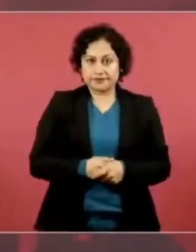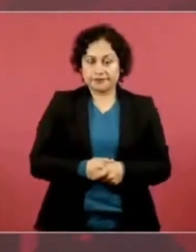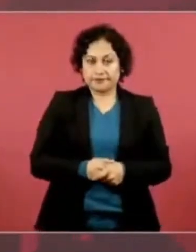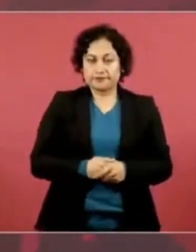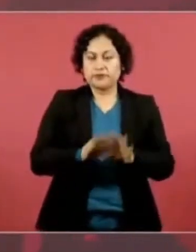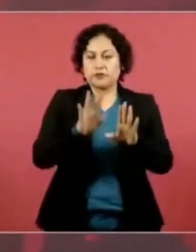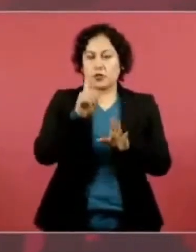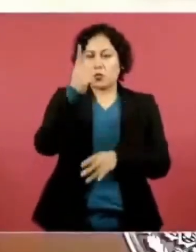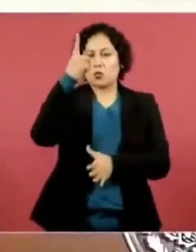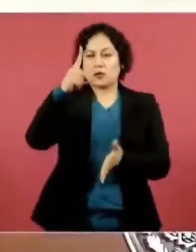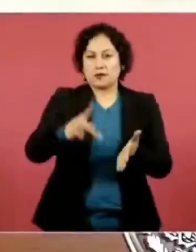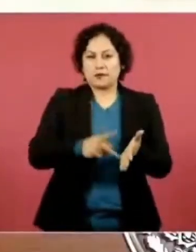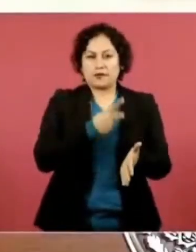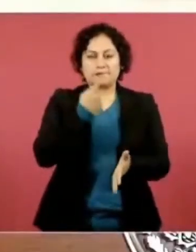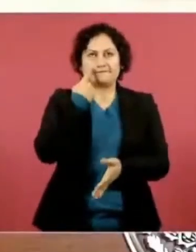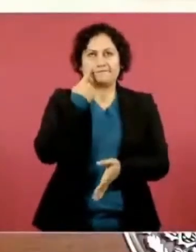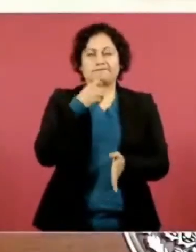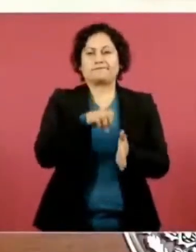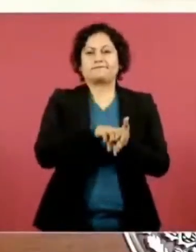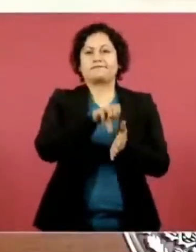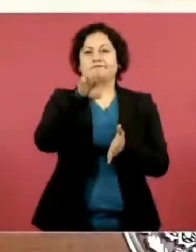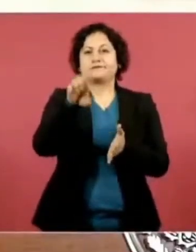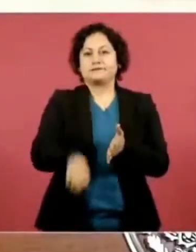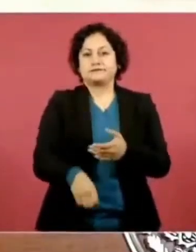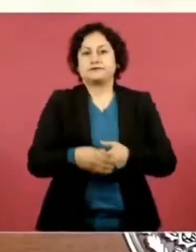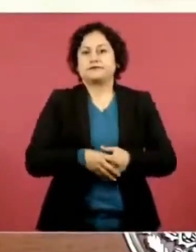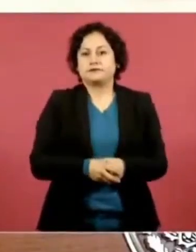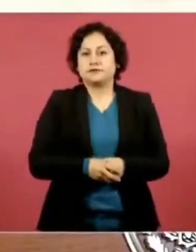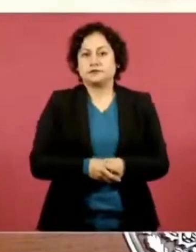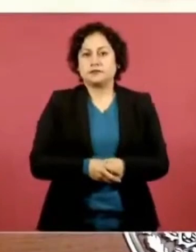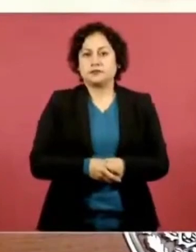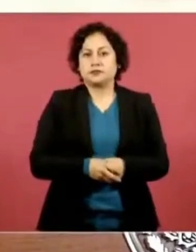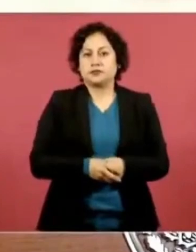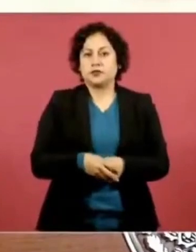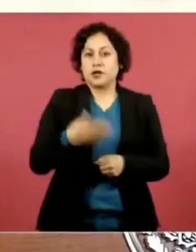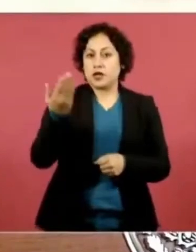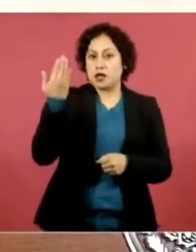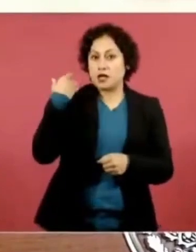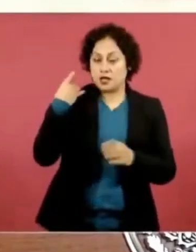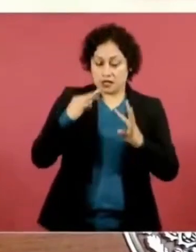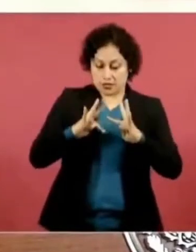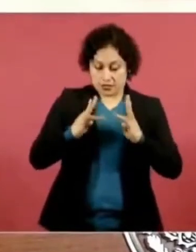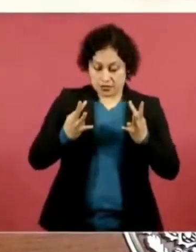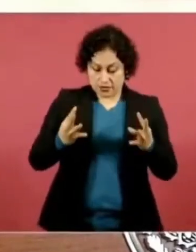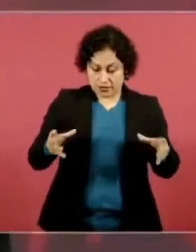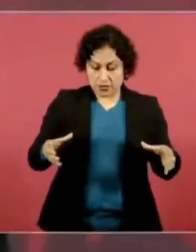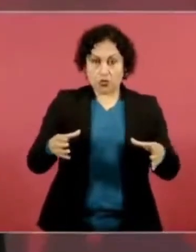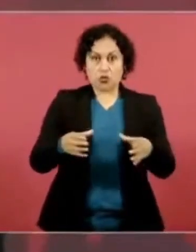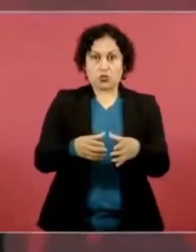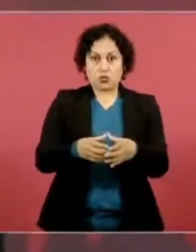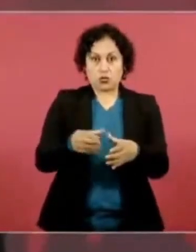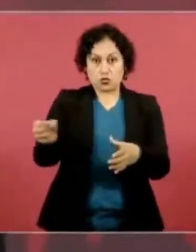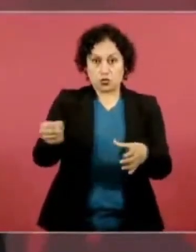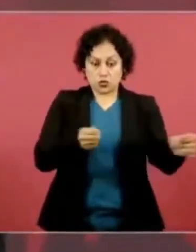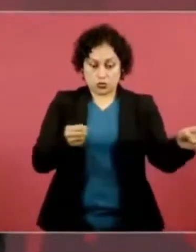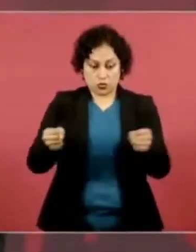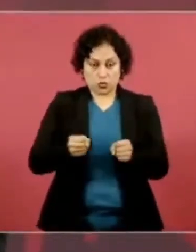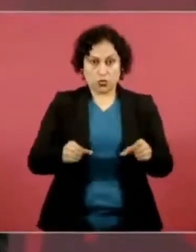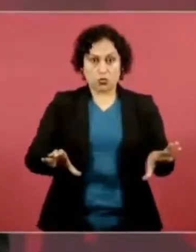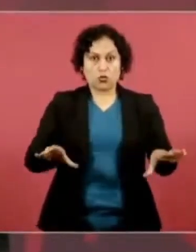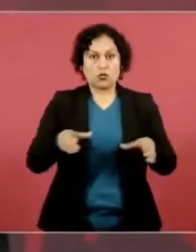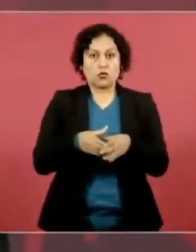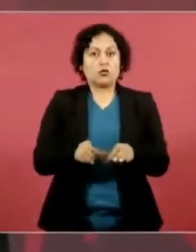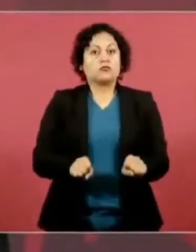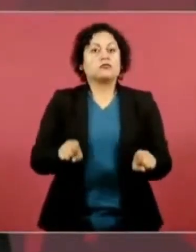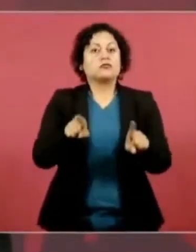cuando nombraron a los que salieron del consejo del señor Córdoba. Bueno,